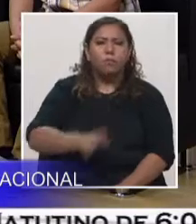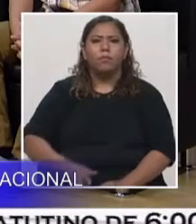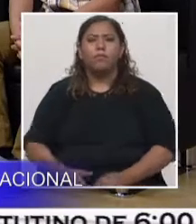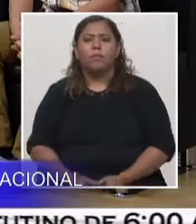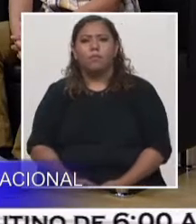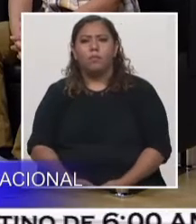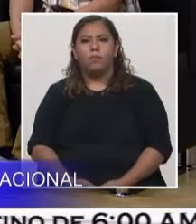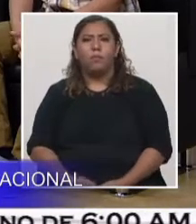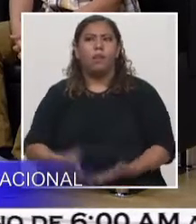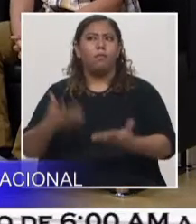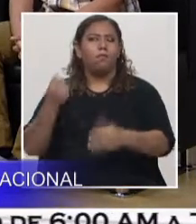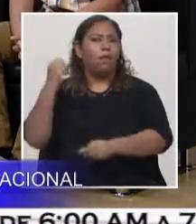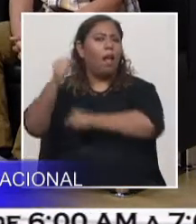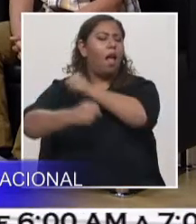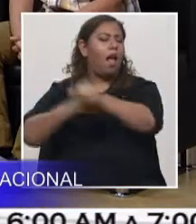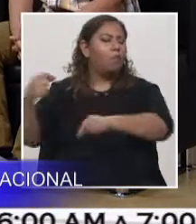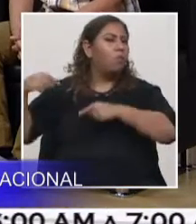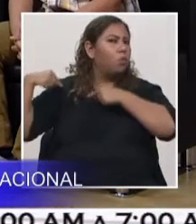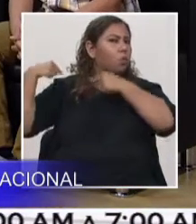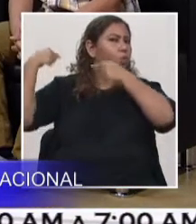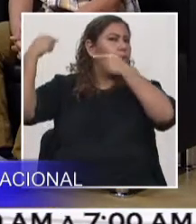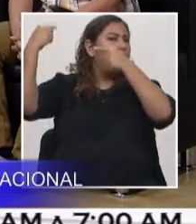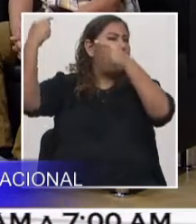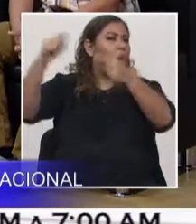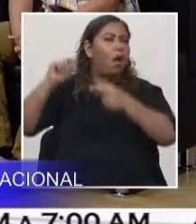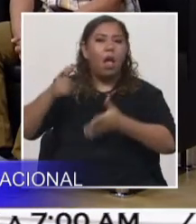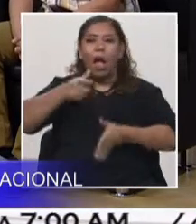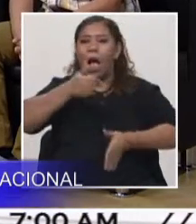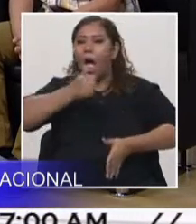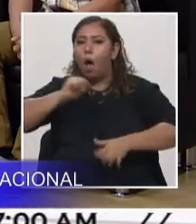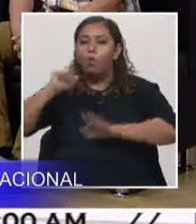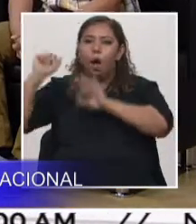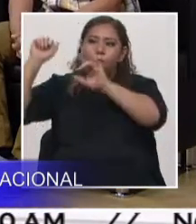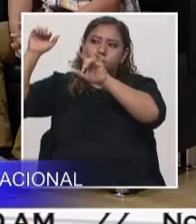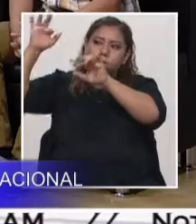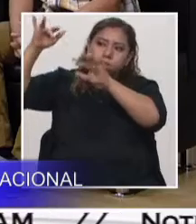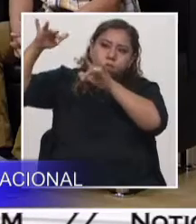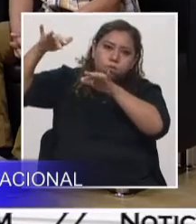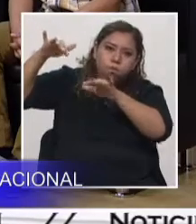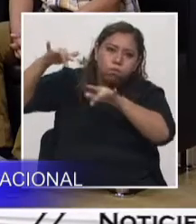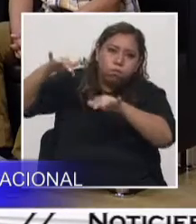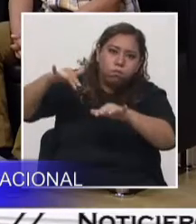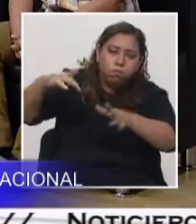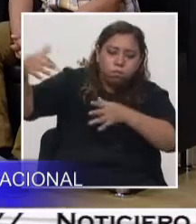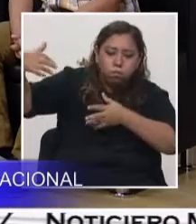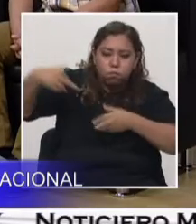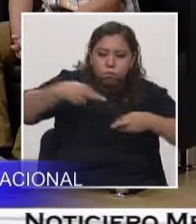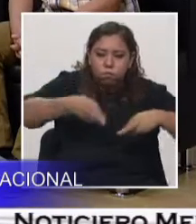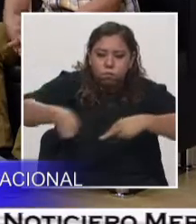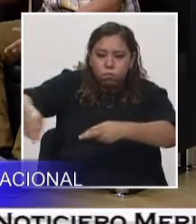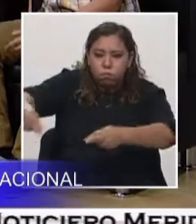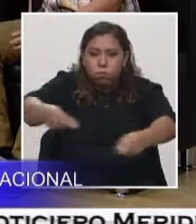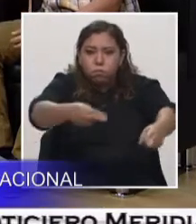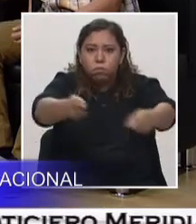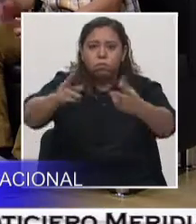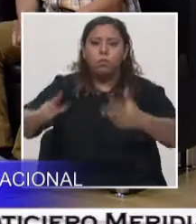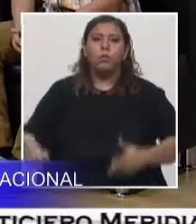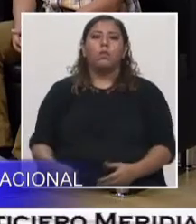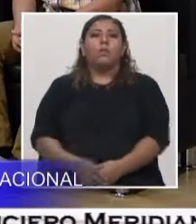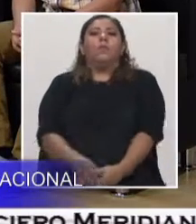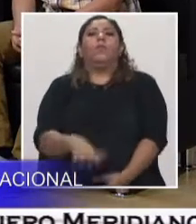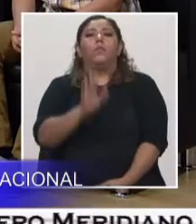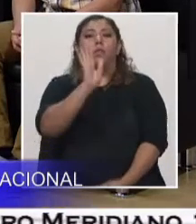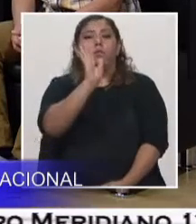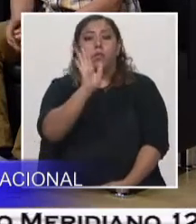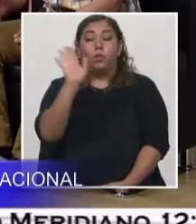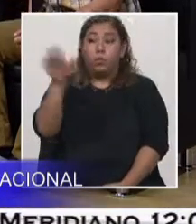del tiempo, otras debido a las corrientes de agua y tantas cosas por conocer y por descubrir. Hay un lugar precioso que se